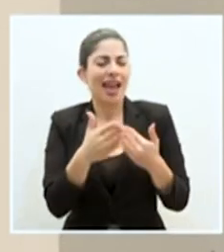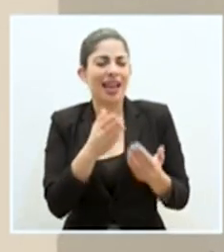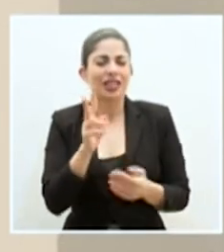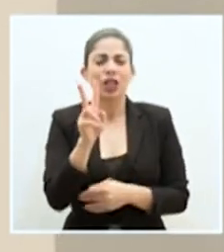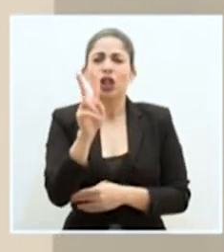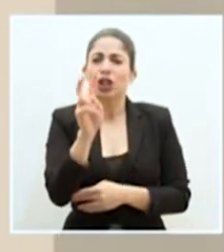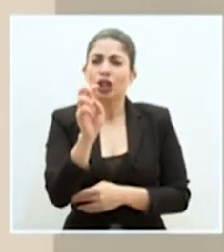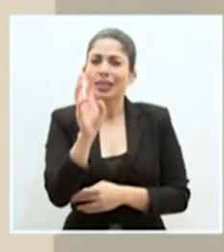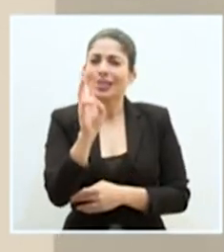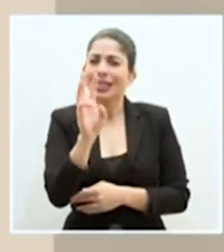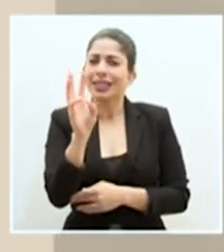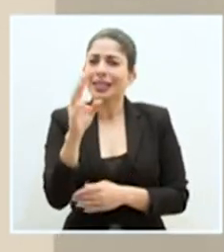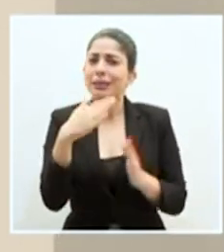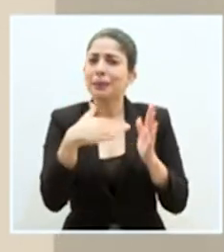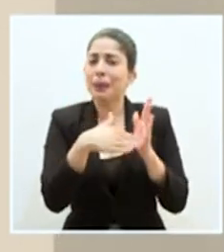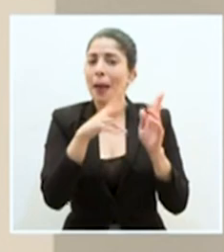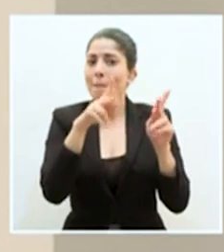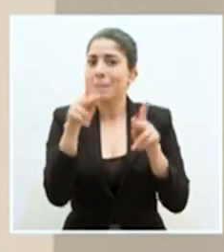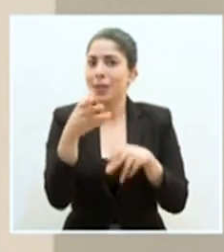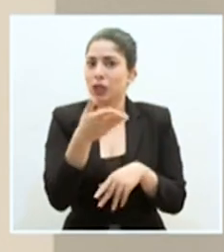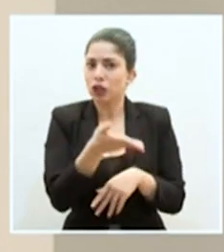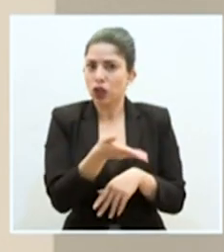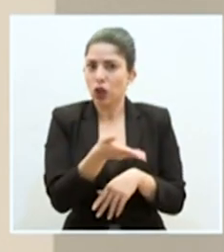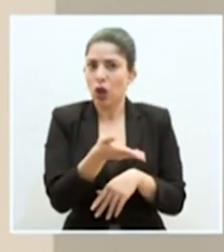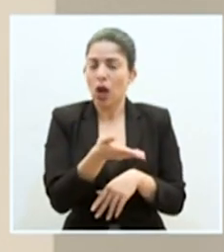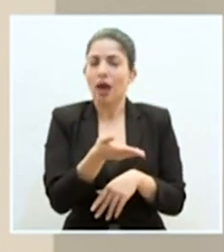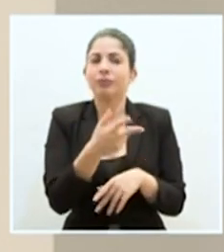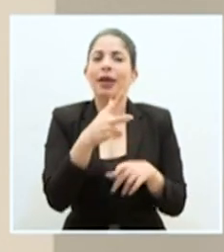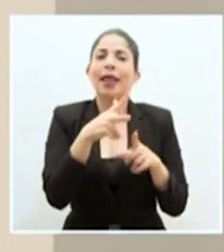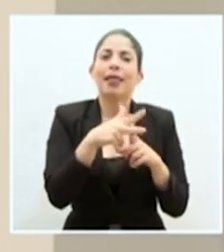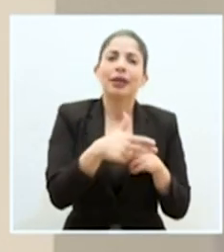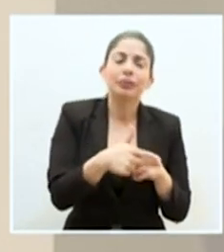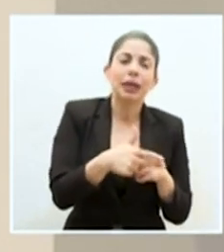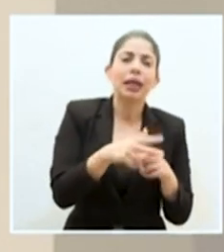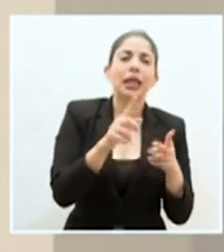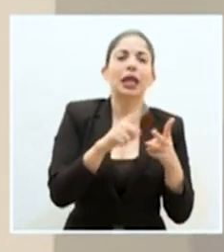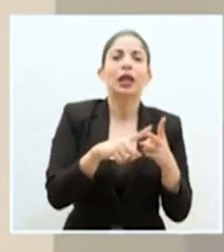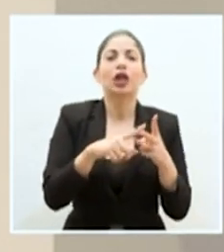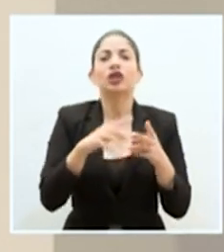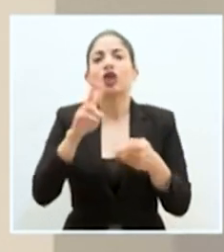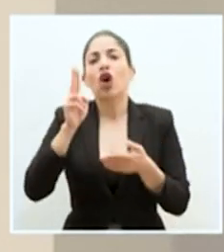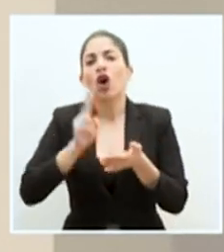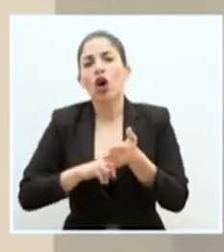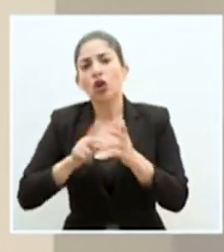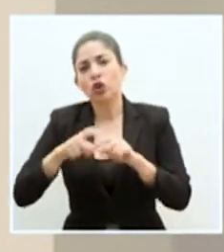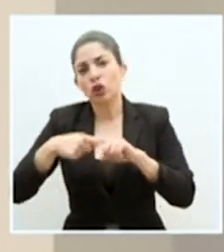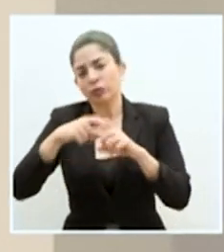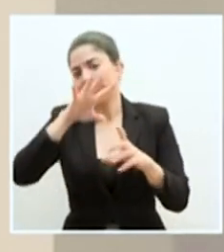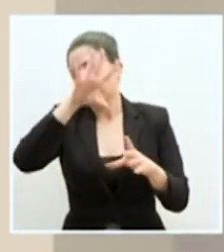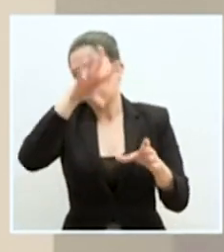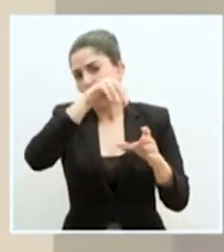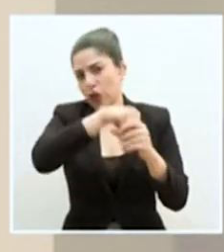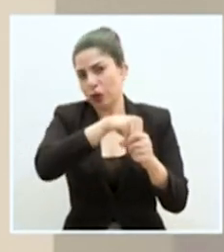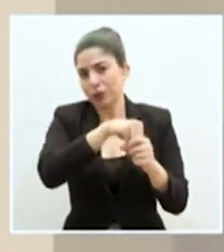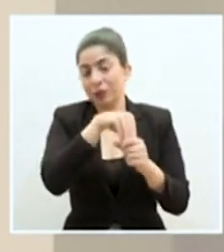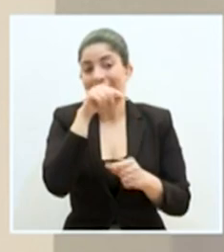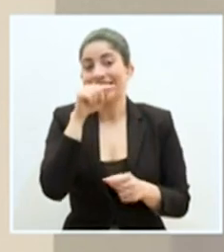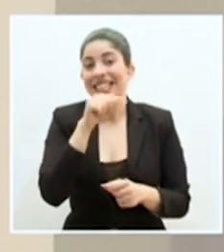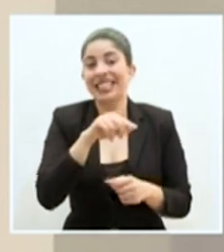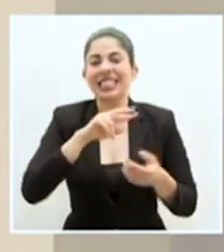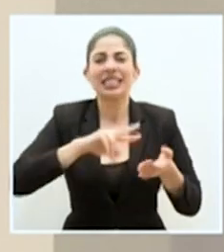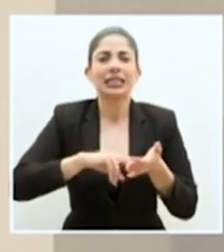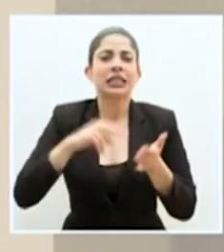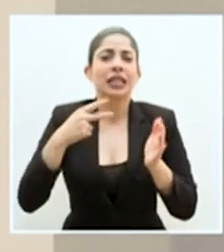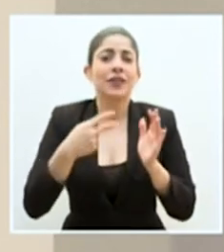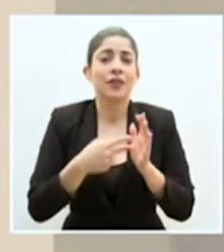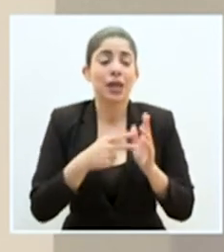266 mil personas entre despedidos y con suspensión de contratos de trabajo. Esto básicamente quiere